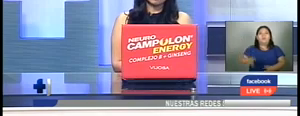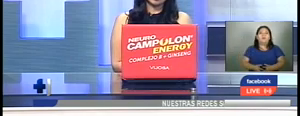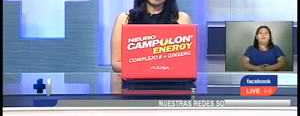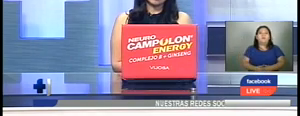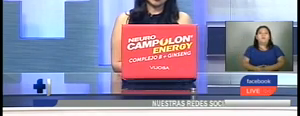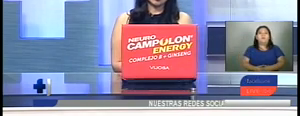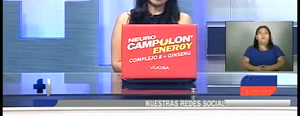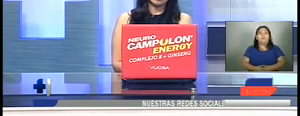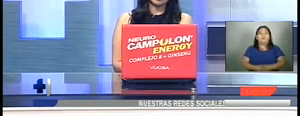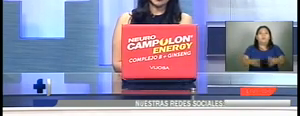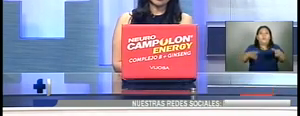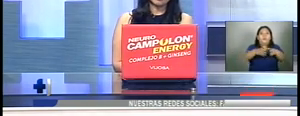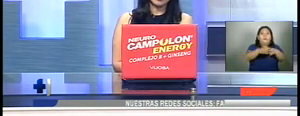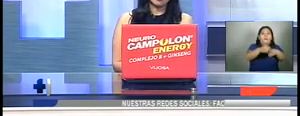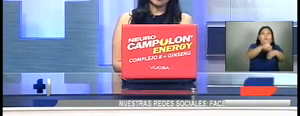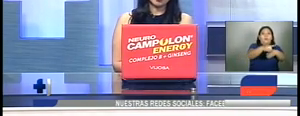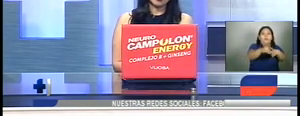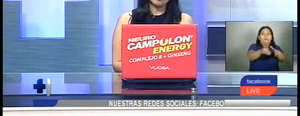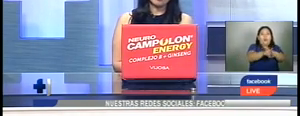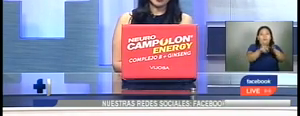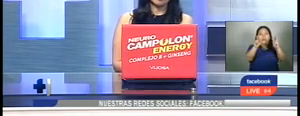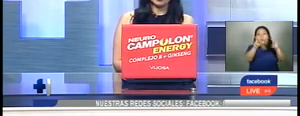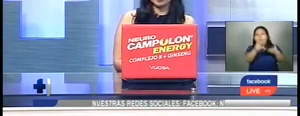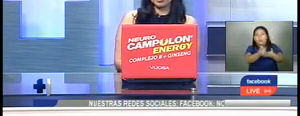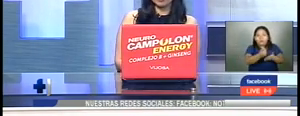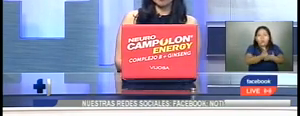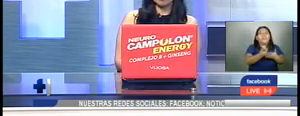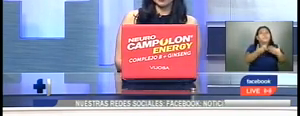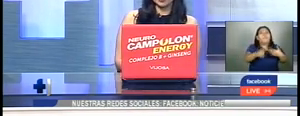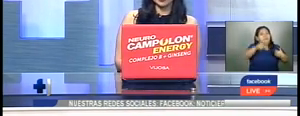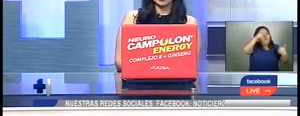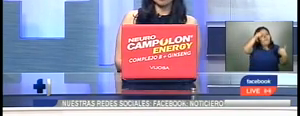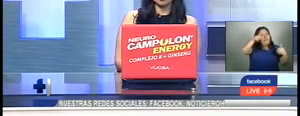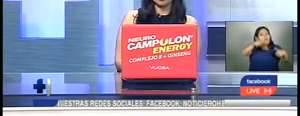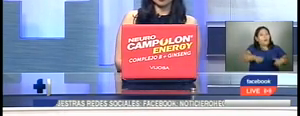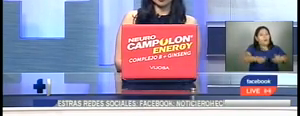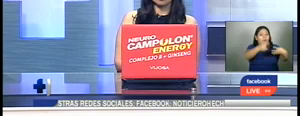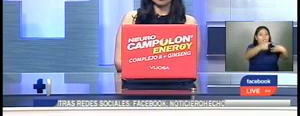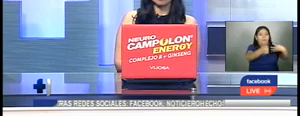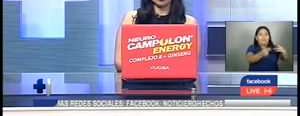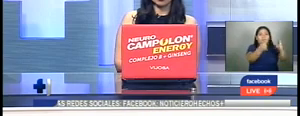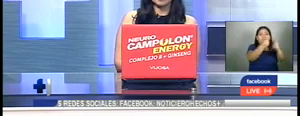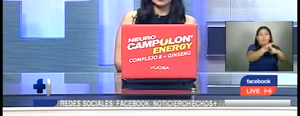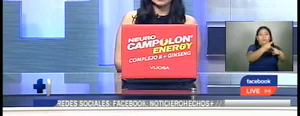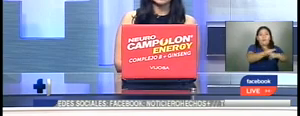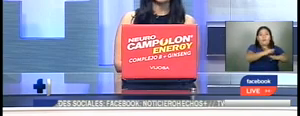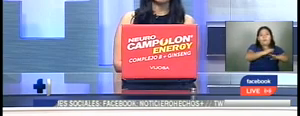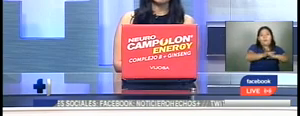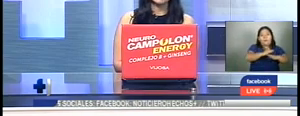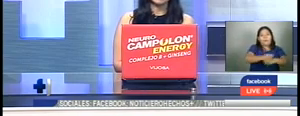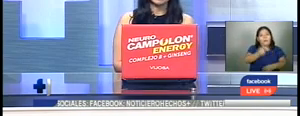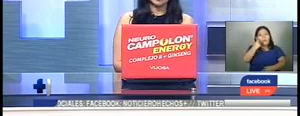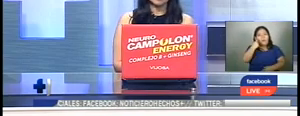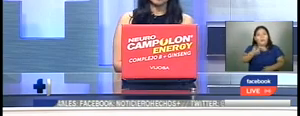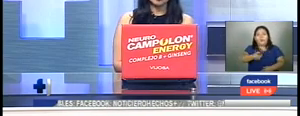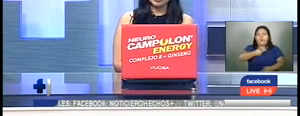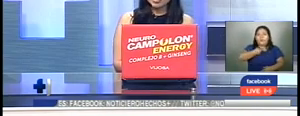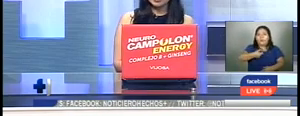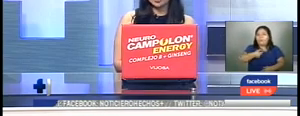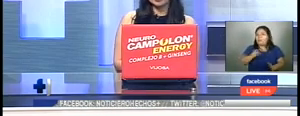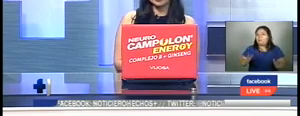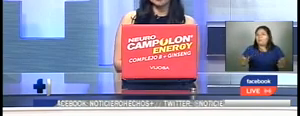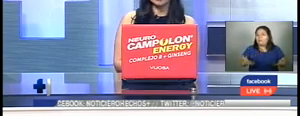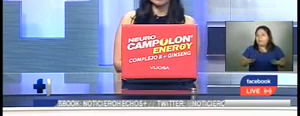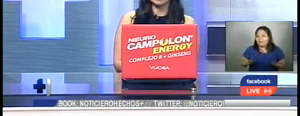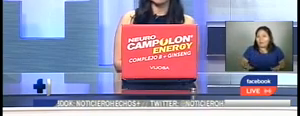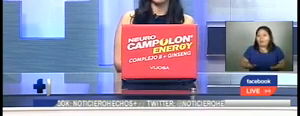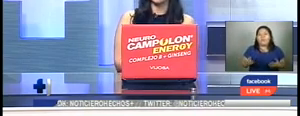Y diputados de la Comisión de Economía lograron aprobar algunas de las reformas a la Ley de Protección al Consumidor. En el siguiente informe le detallamos de qué